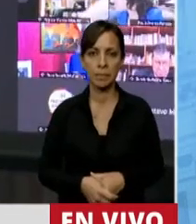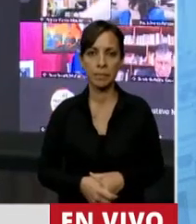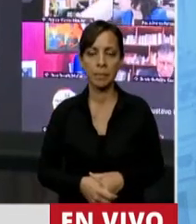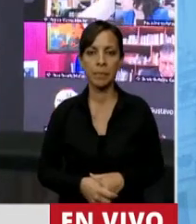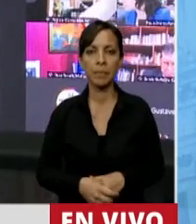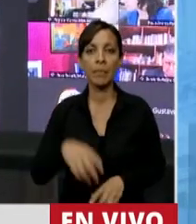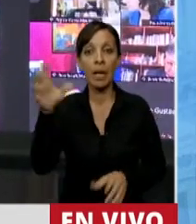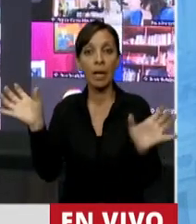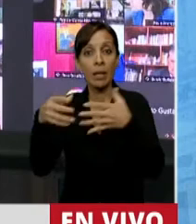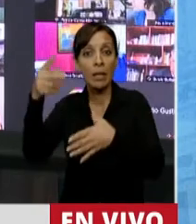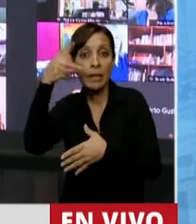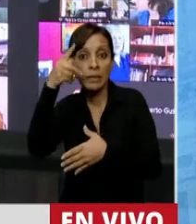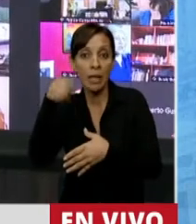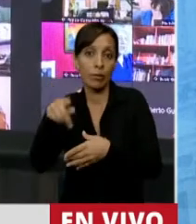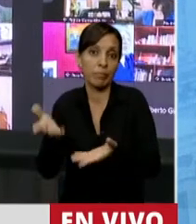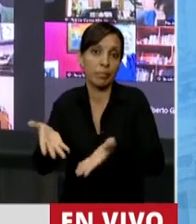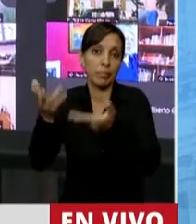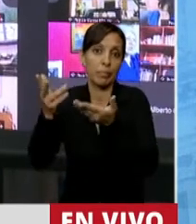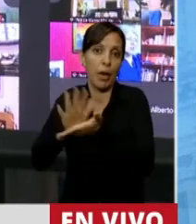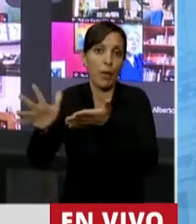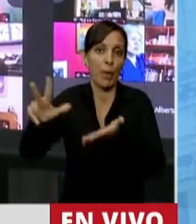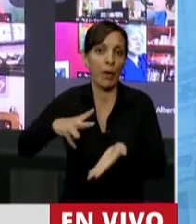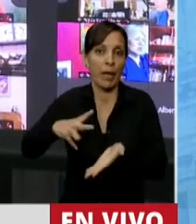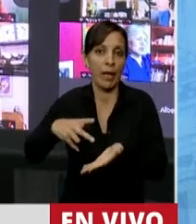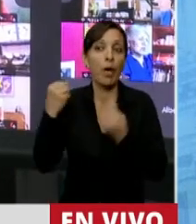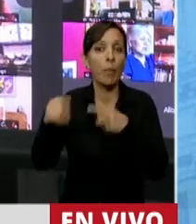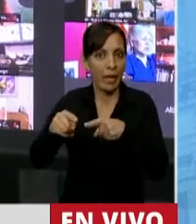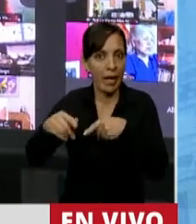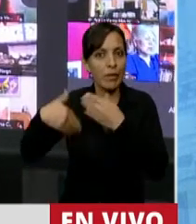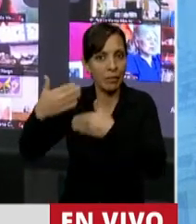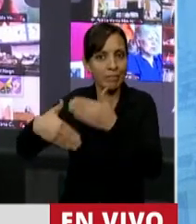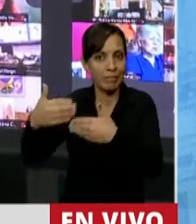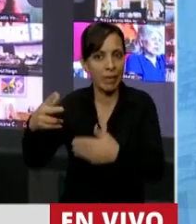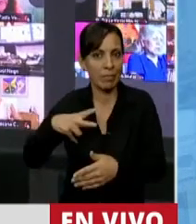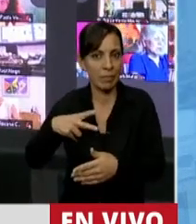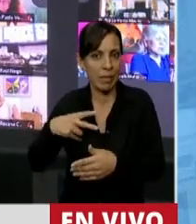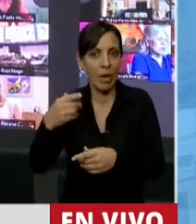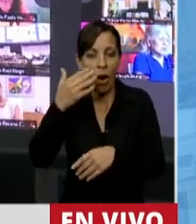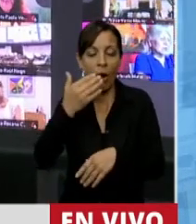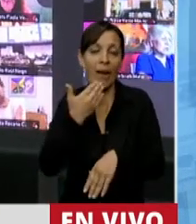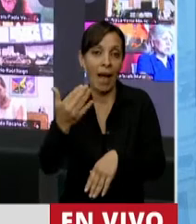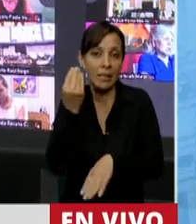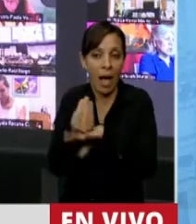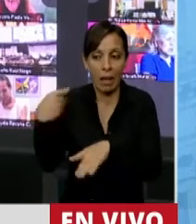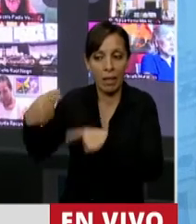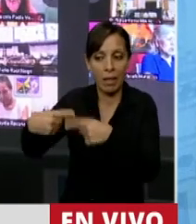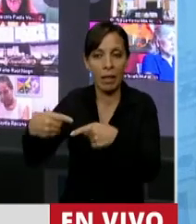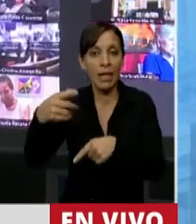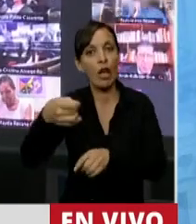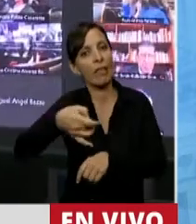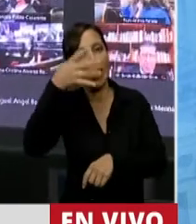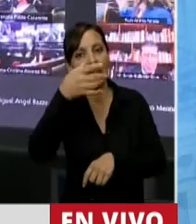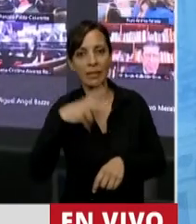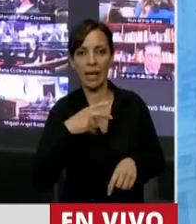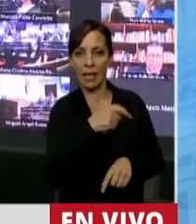Los kirchneristas que son nuevos ricos, o que se hicieron ricos con los últimos gobiernos, detestan la riqueza de los otros,